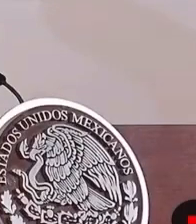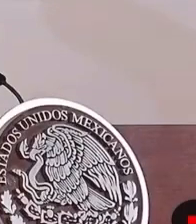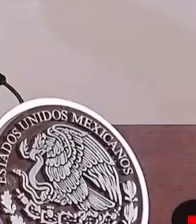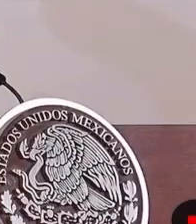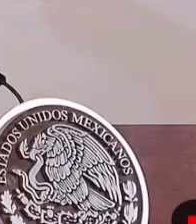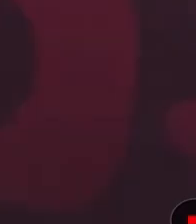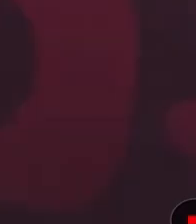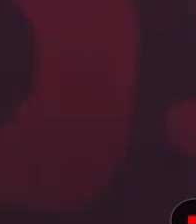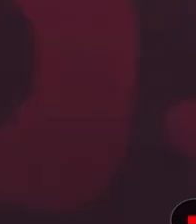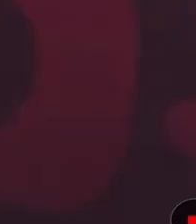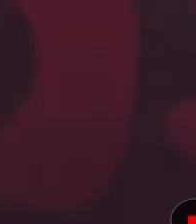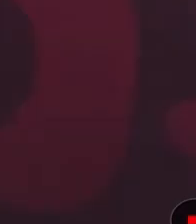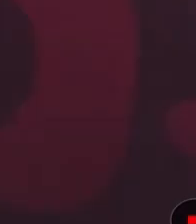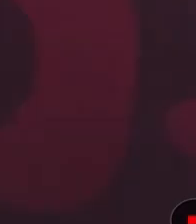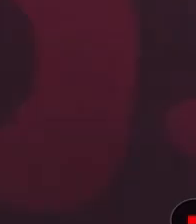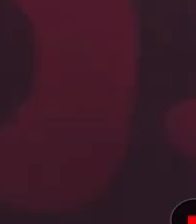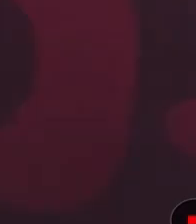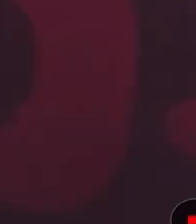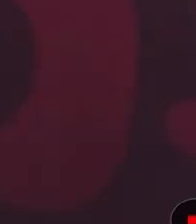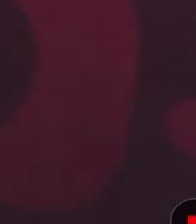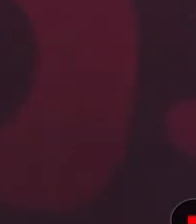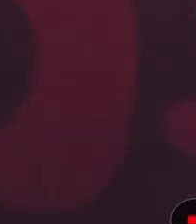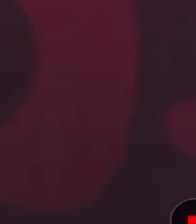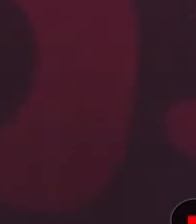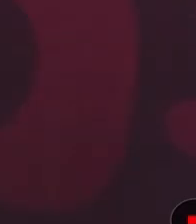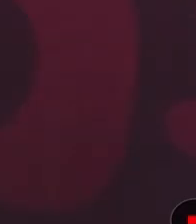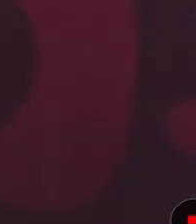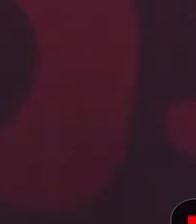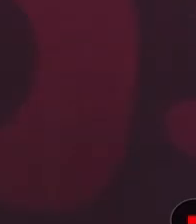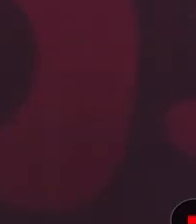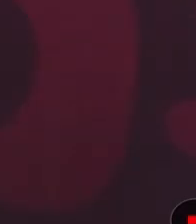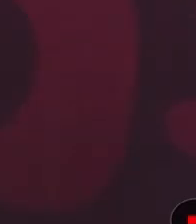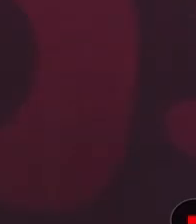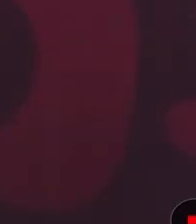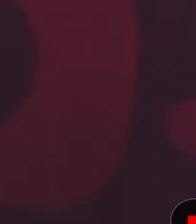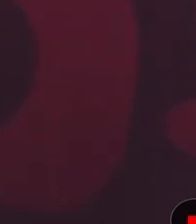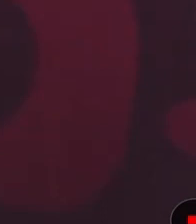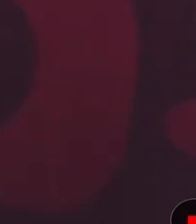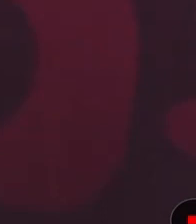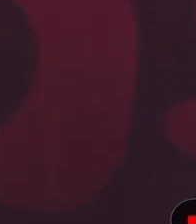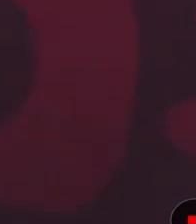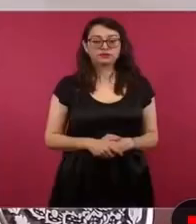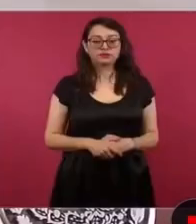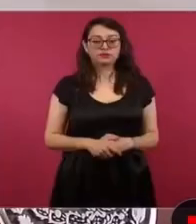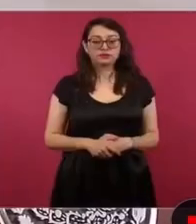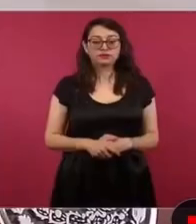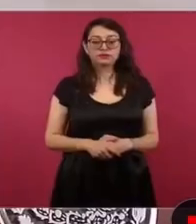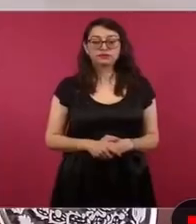¿Qué con el embajador de Ecuador?